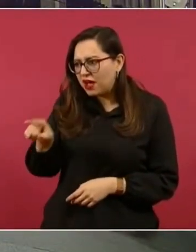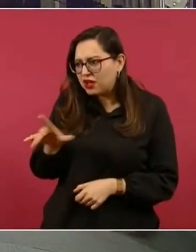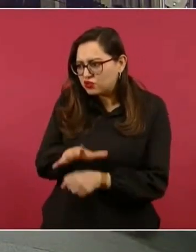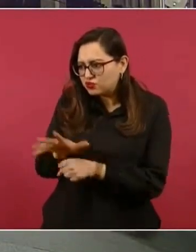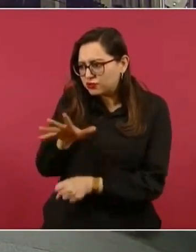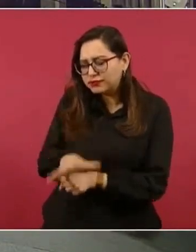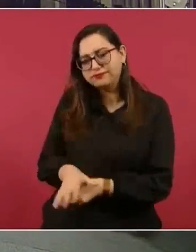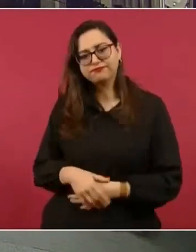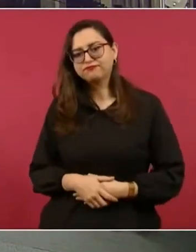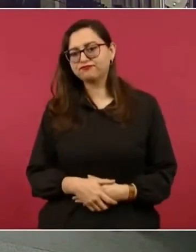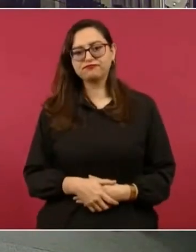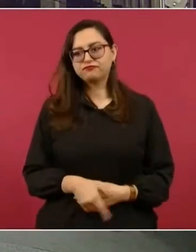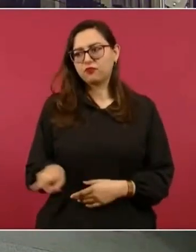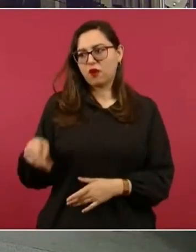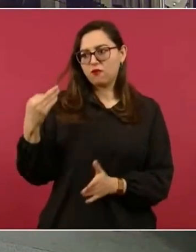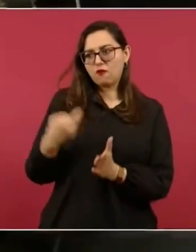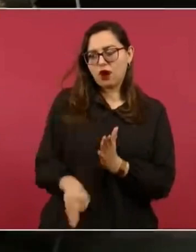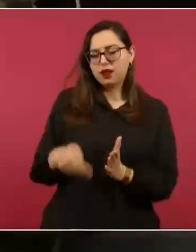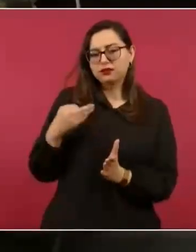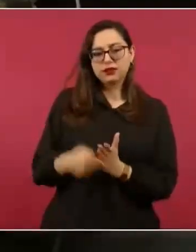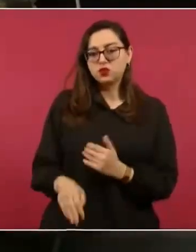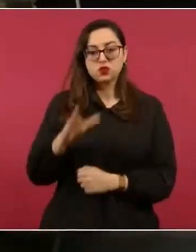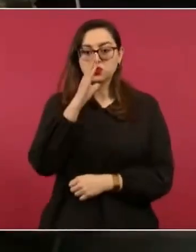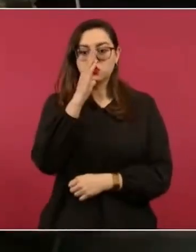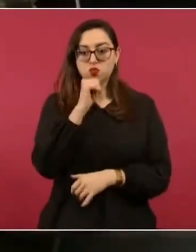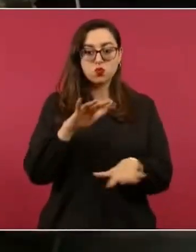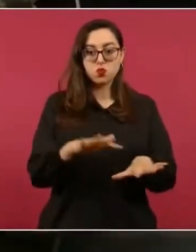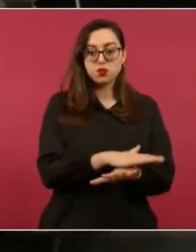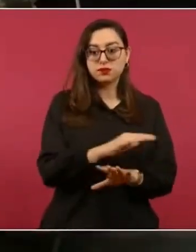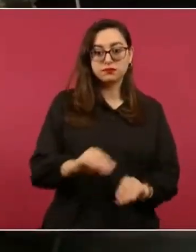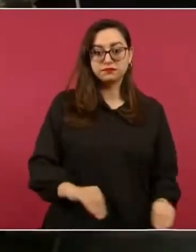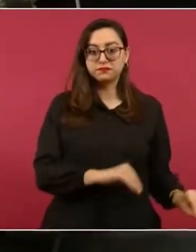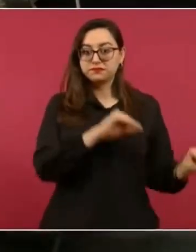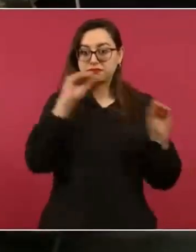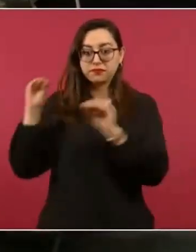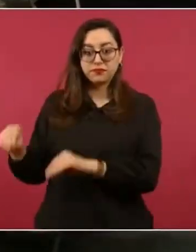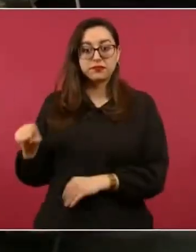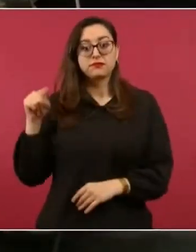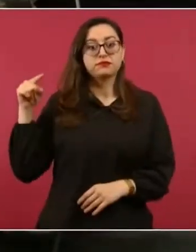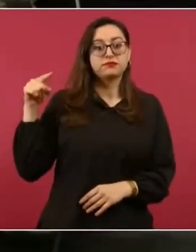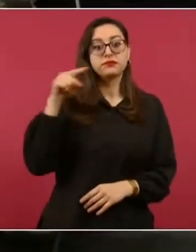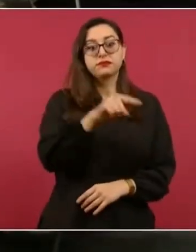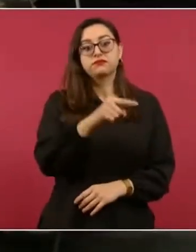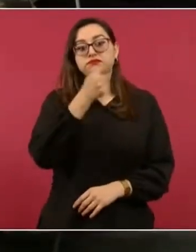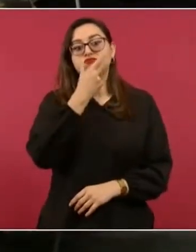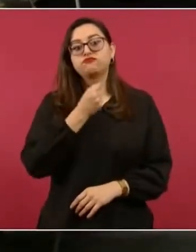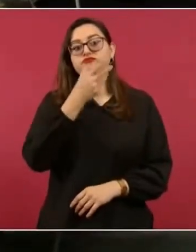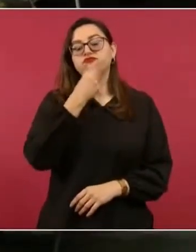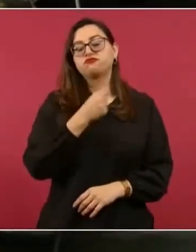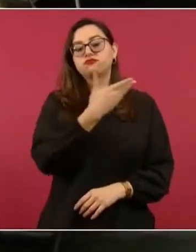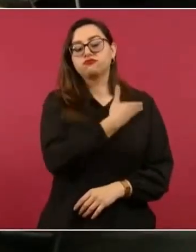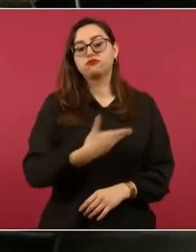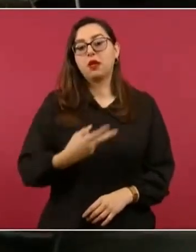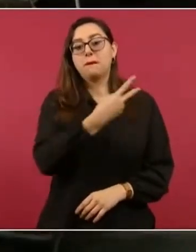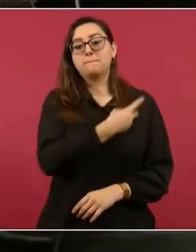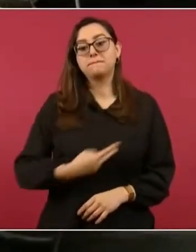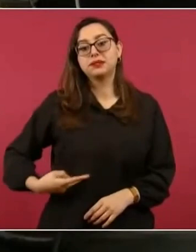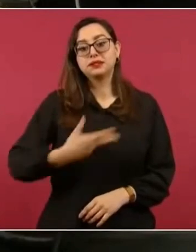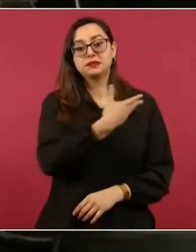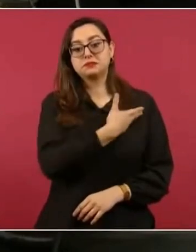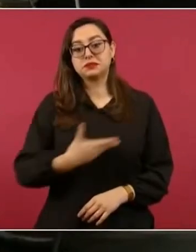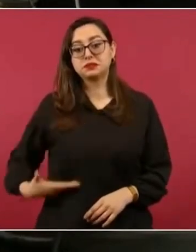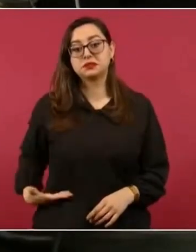no está lista, que decía Peter Cerda, que es el vicepresidente regional para las Américas, que hay solamente